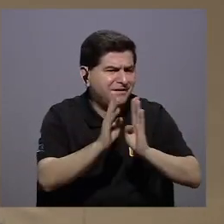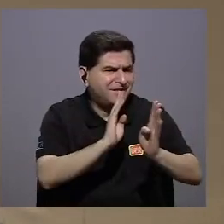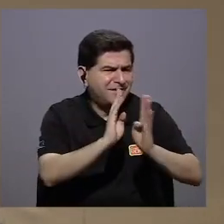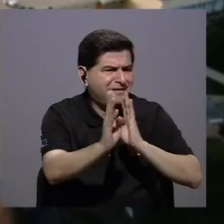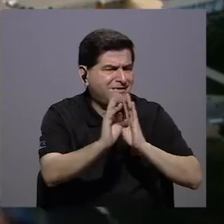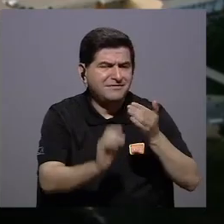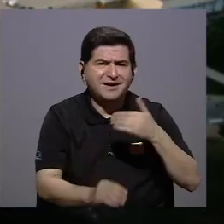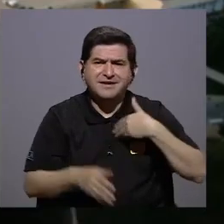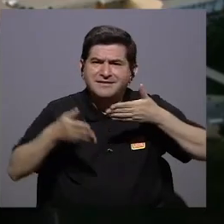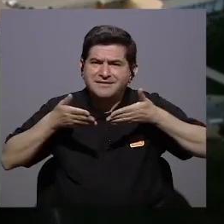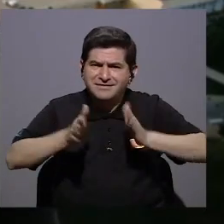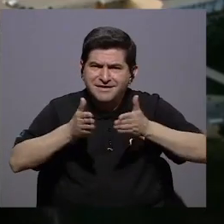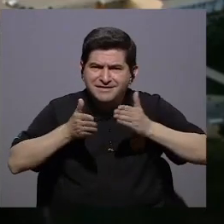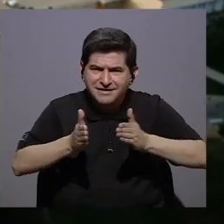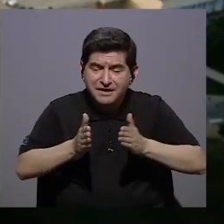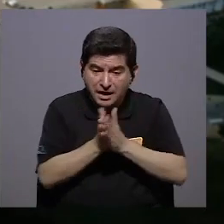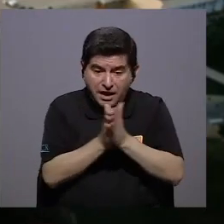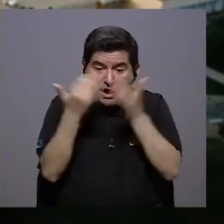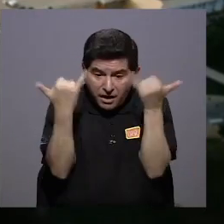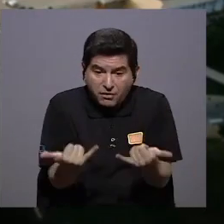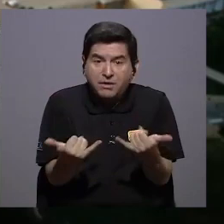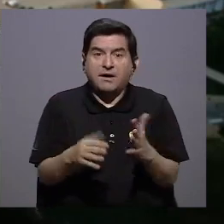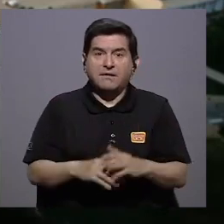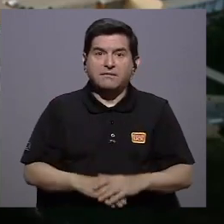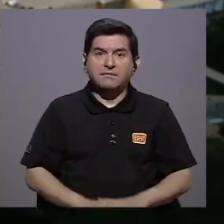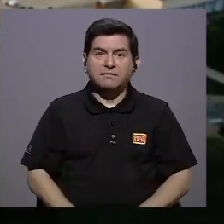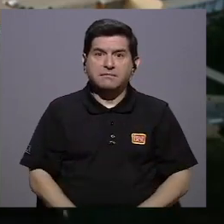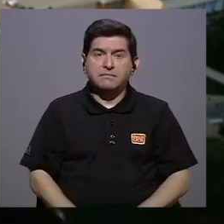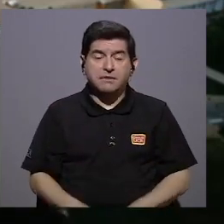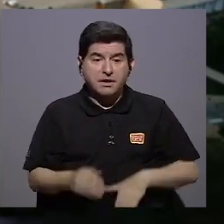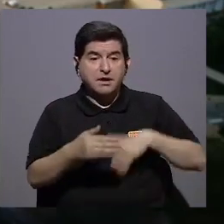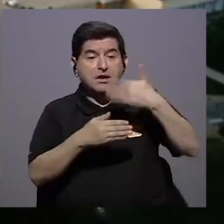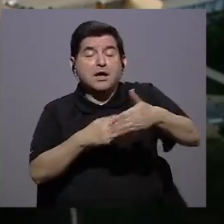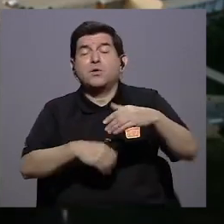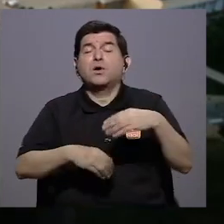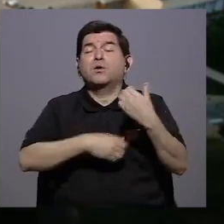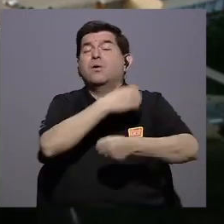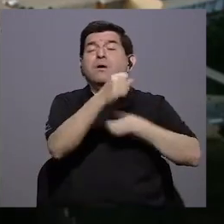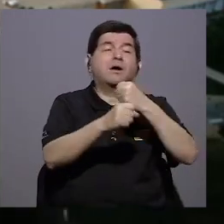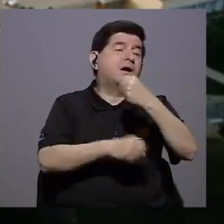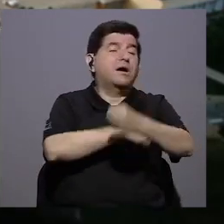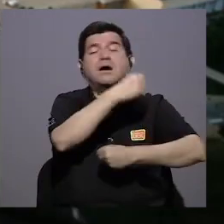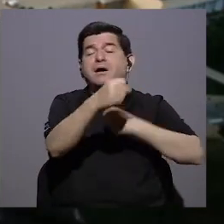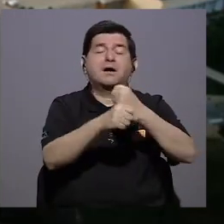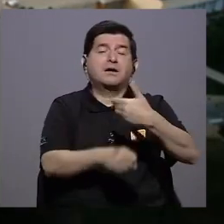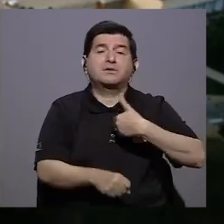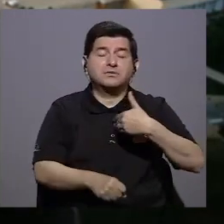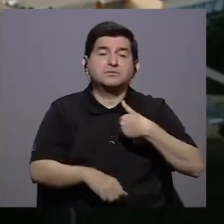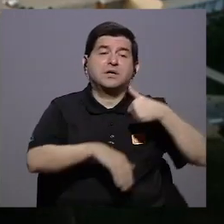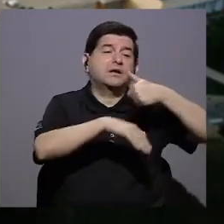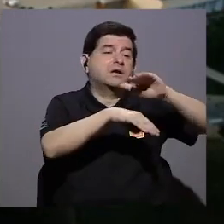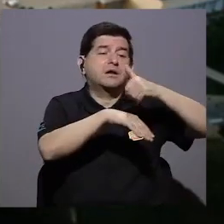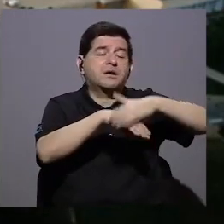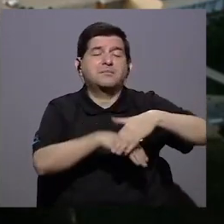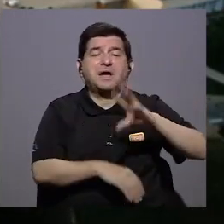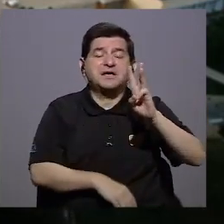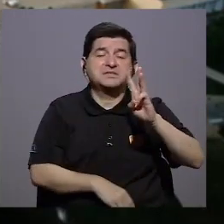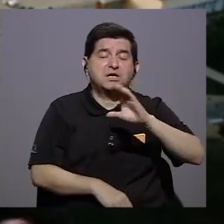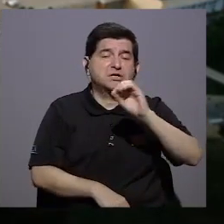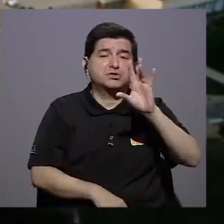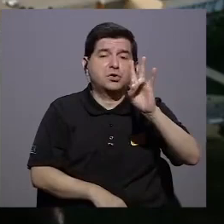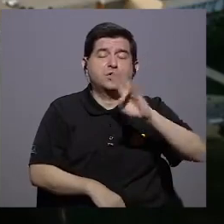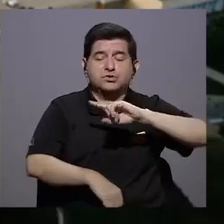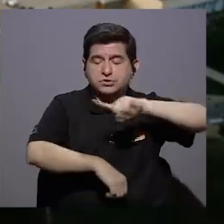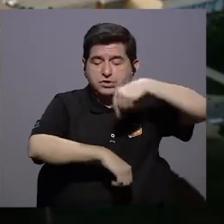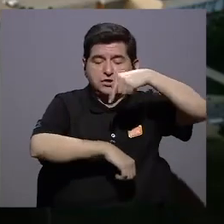hablar de tener a nuestros hijos con esto aprovechémoslo que ya tendremos muchos años en los que tengamos que enviarlos seis o